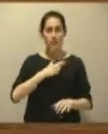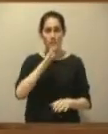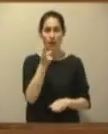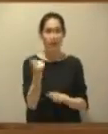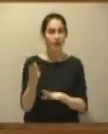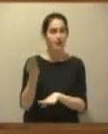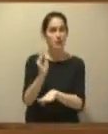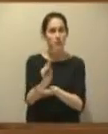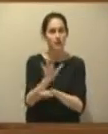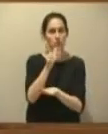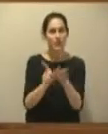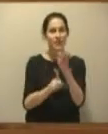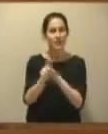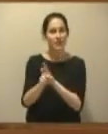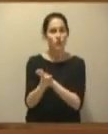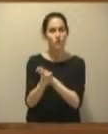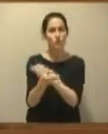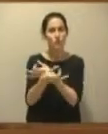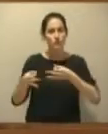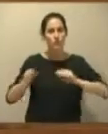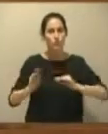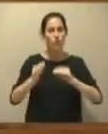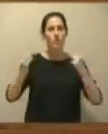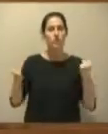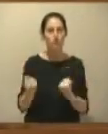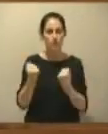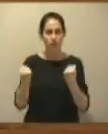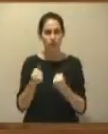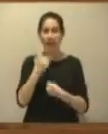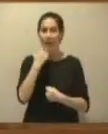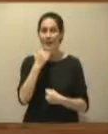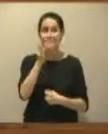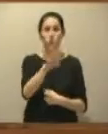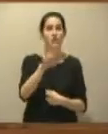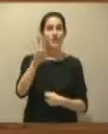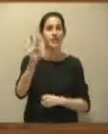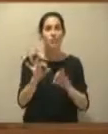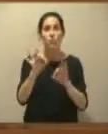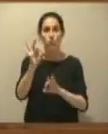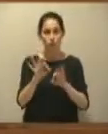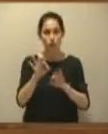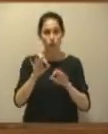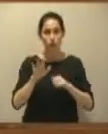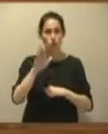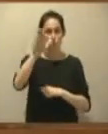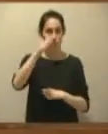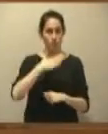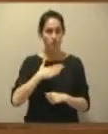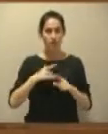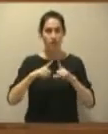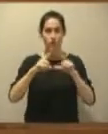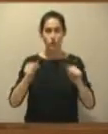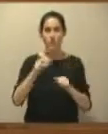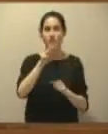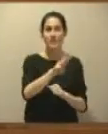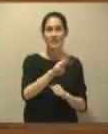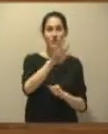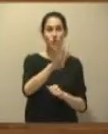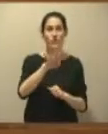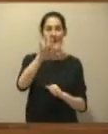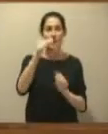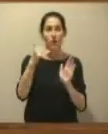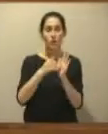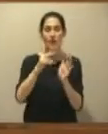desarrollar de forma eficiente su actividad. Casi el 45% del monte asturiano, 345.000